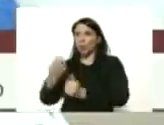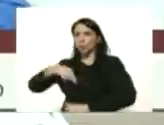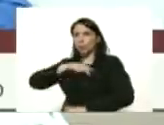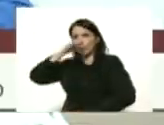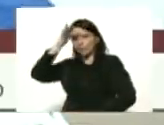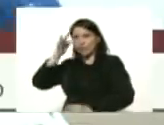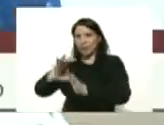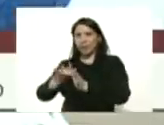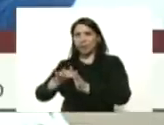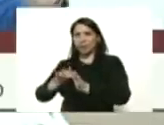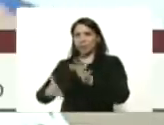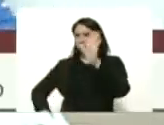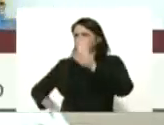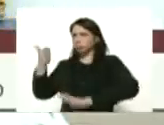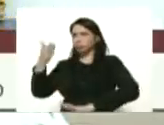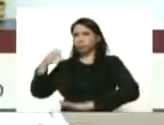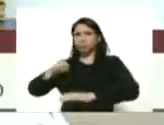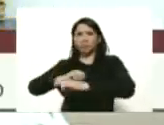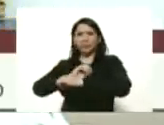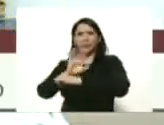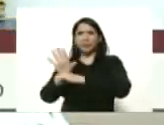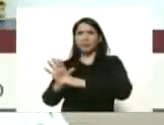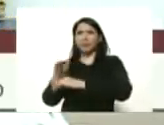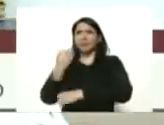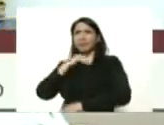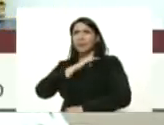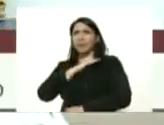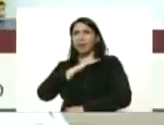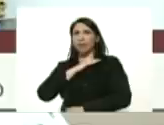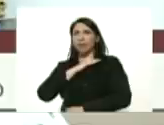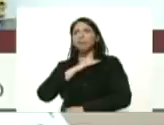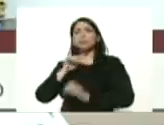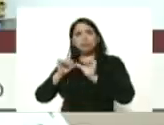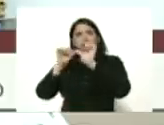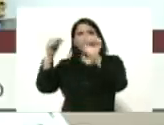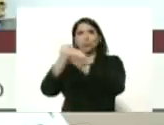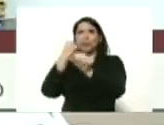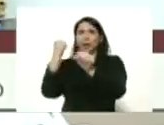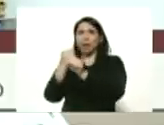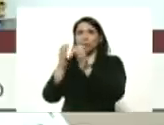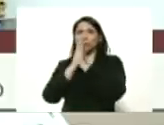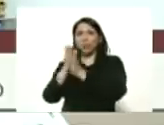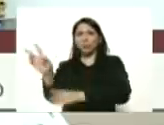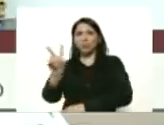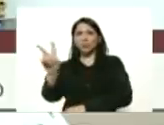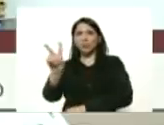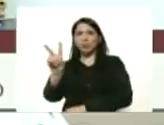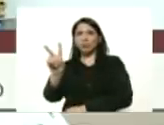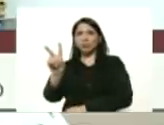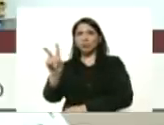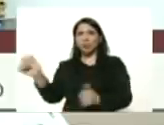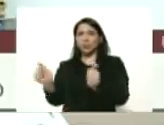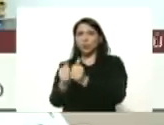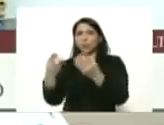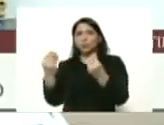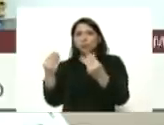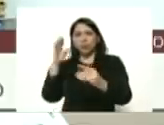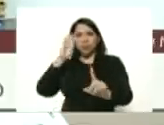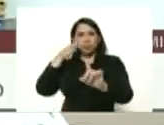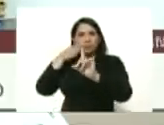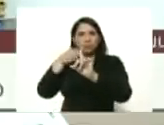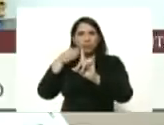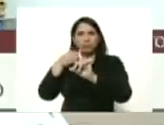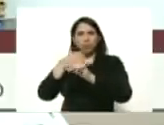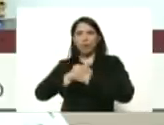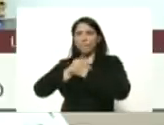que se lleve esta enfermedad definitivamente sigamos trabajando Venezuela con mucha dedicación con